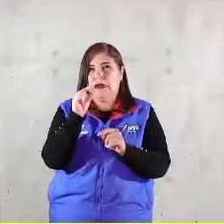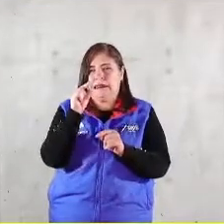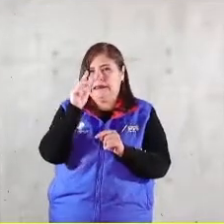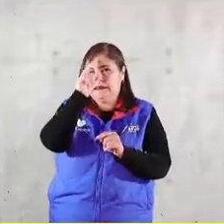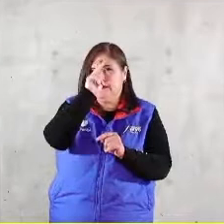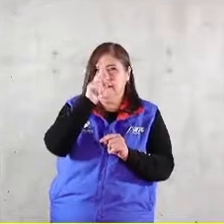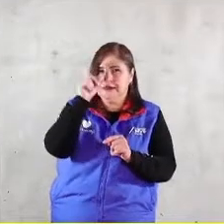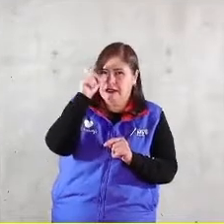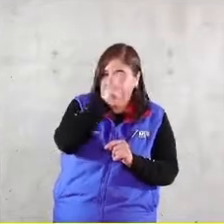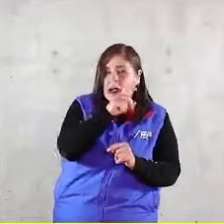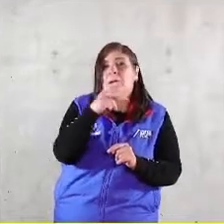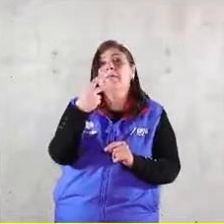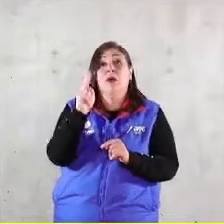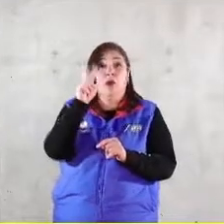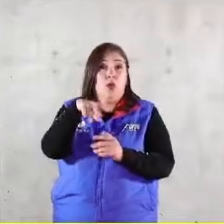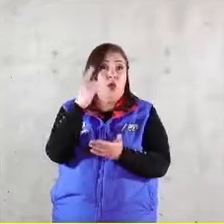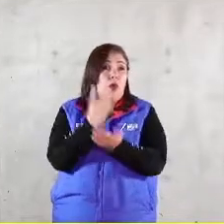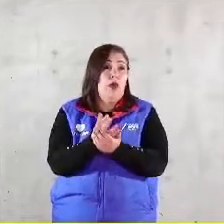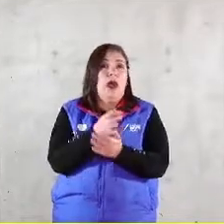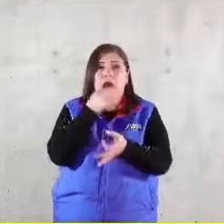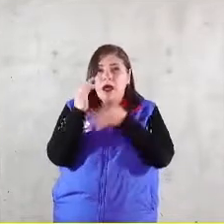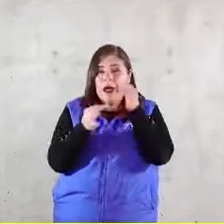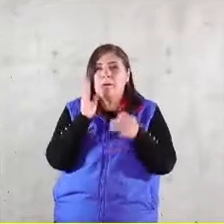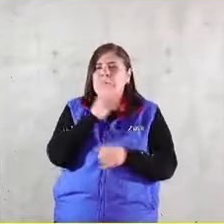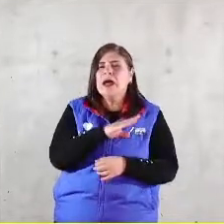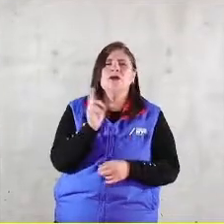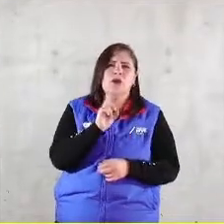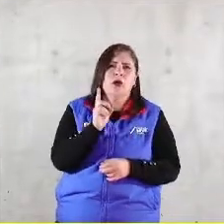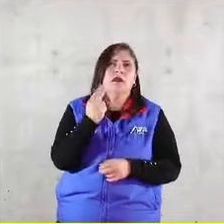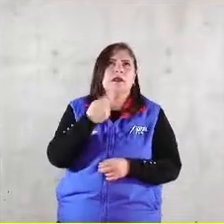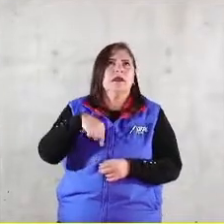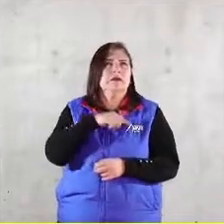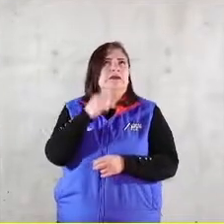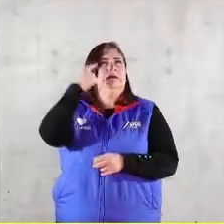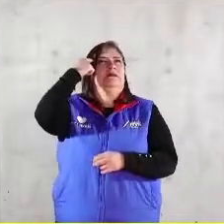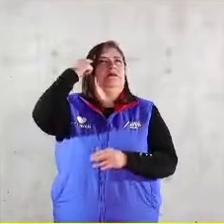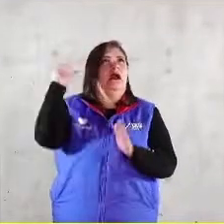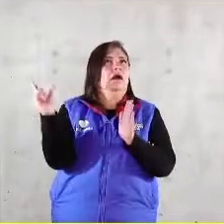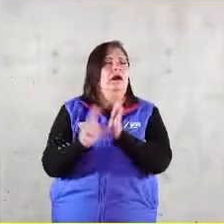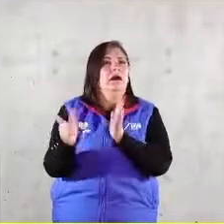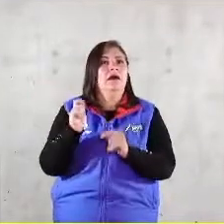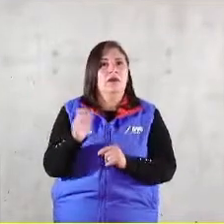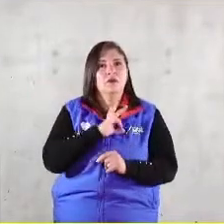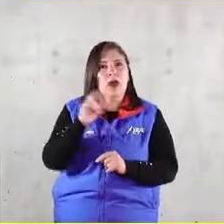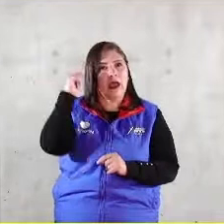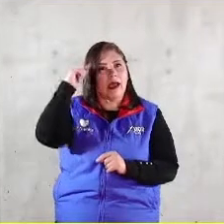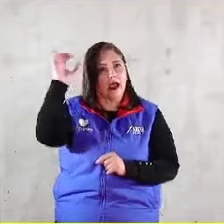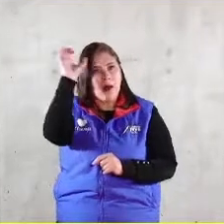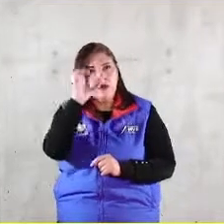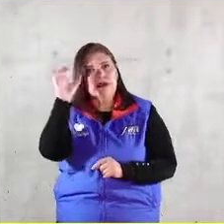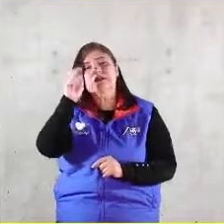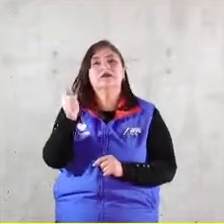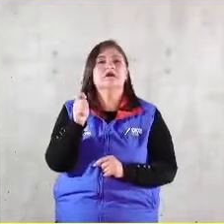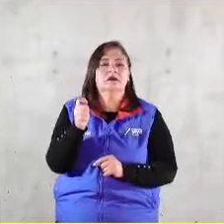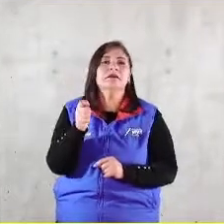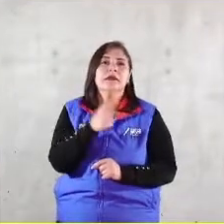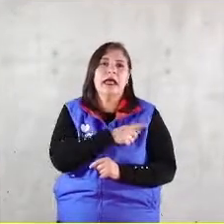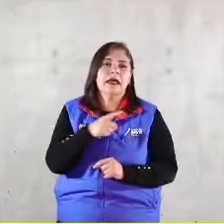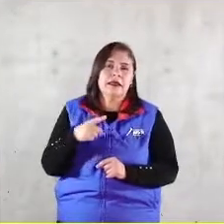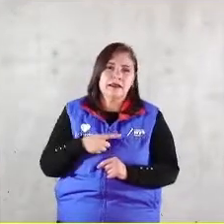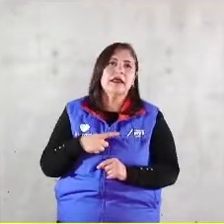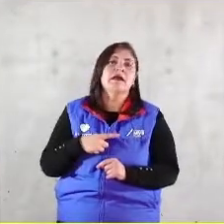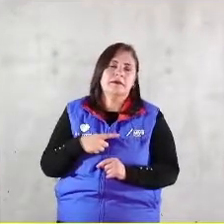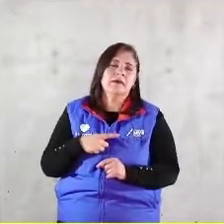malas noticias. Creo que esto nos ha llevado a una toma de conciencia para empezar, más bien para continuar a hacer las cosas de una